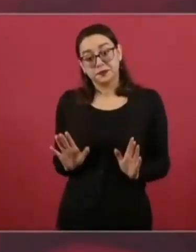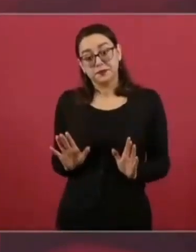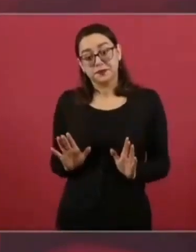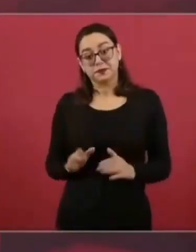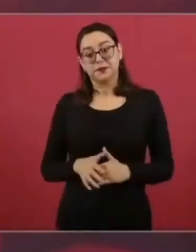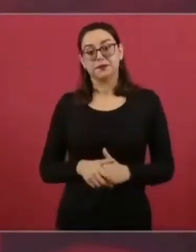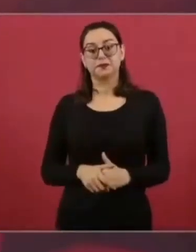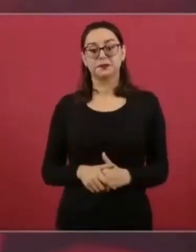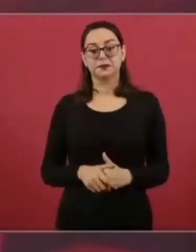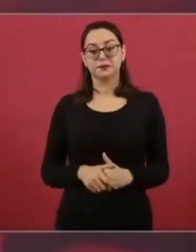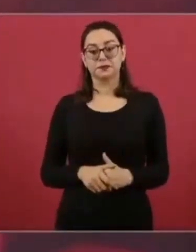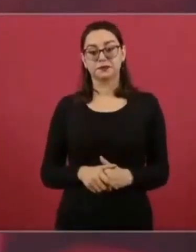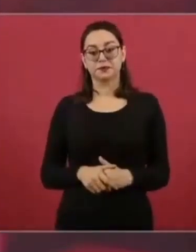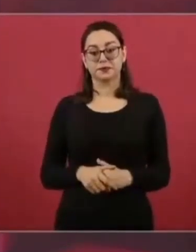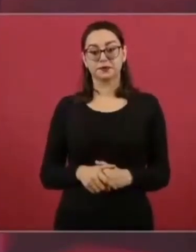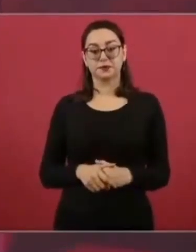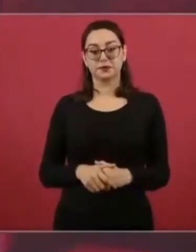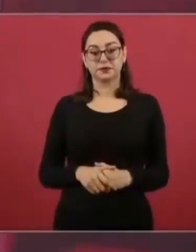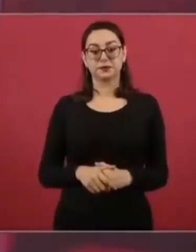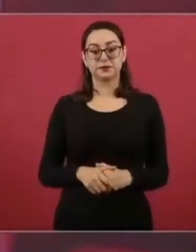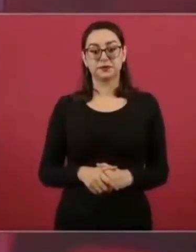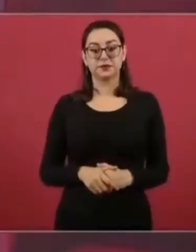que respeten.